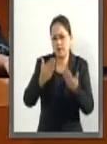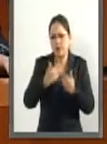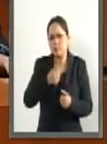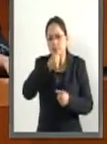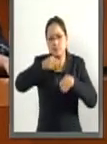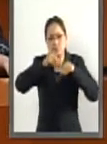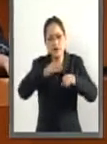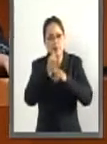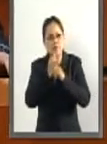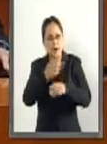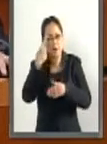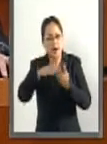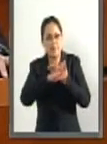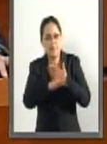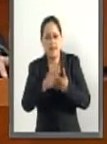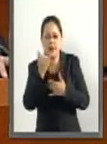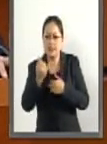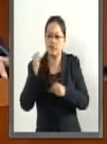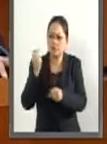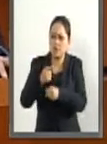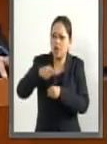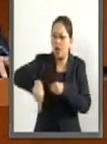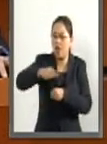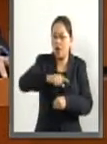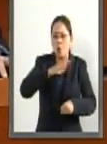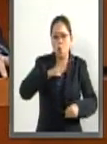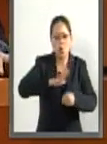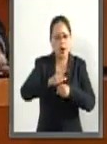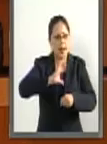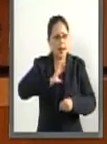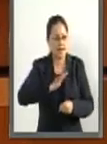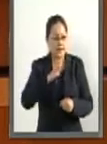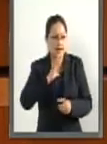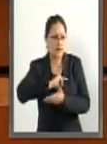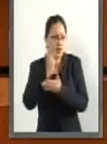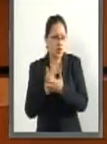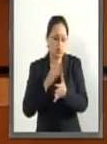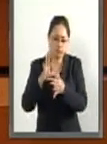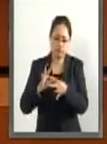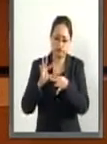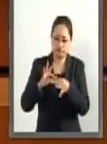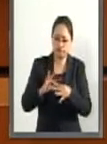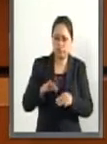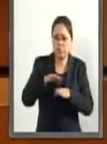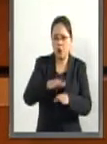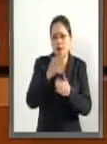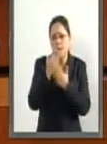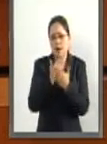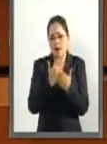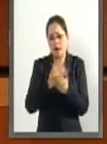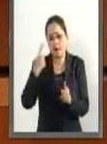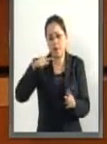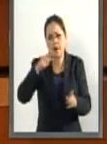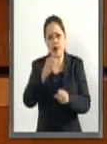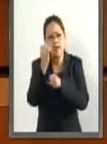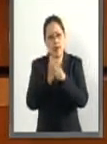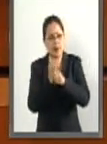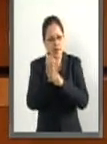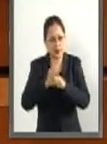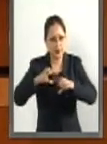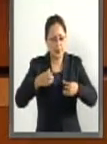y detección de cáncer infantil. Establecer programas específicos orientados a la investigación